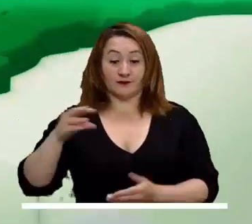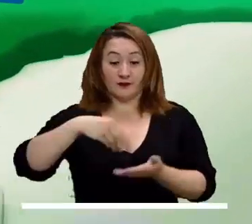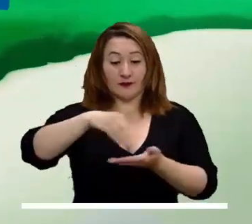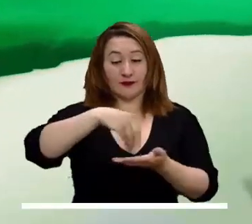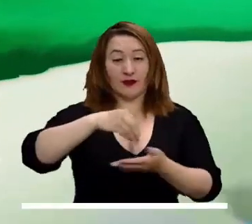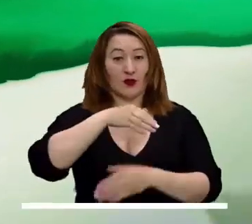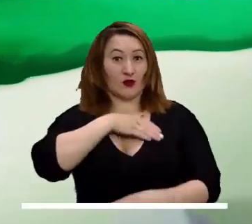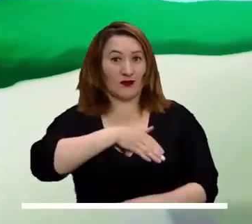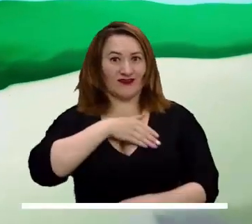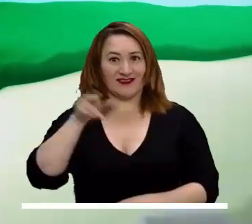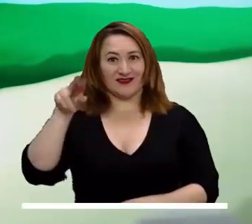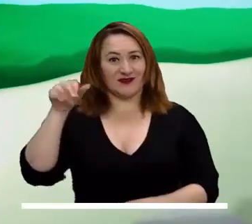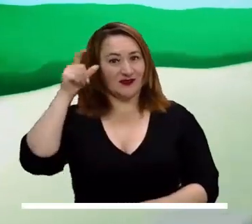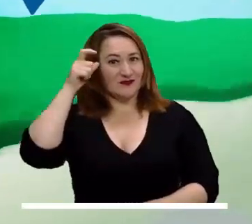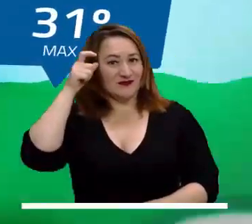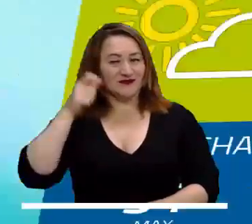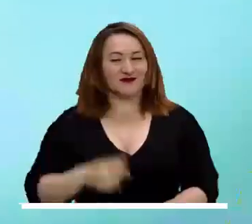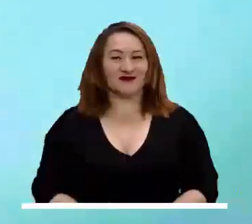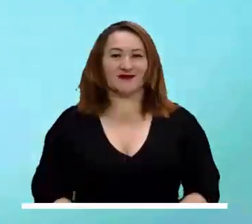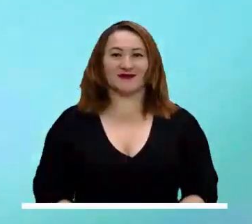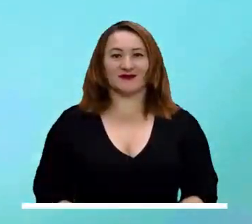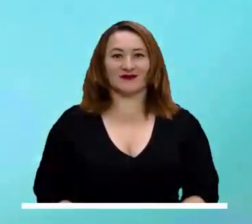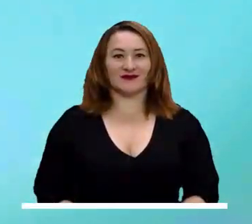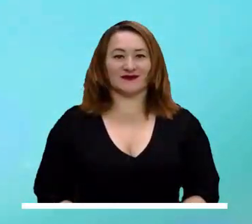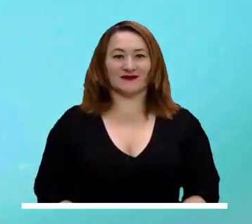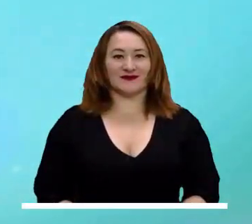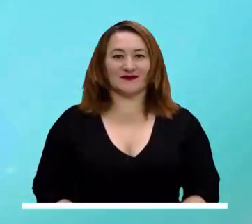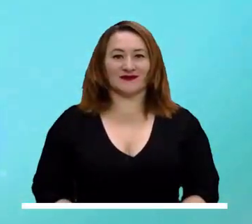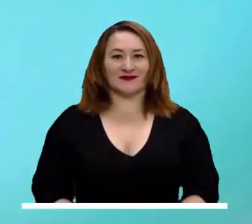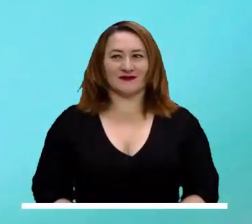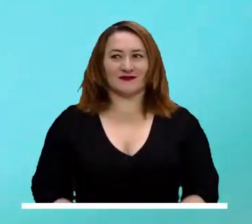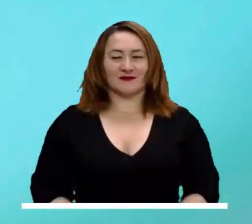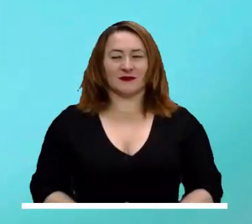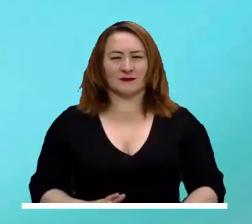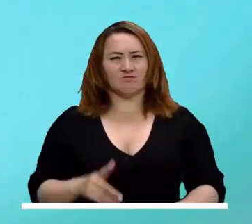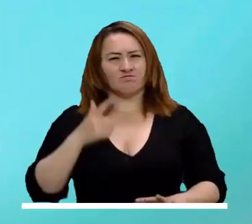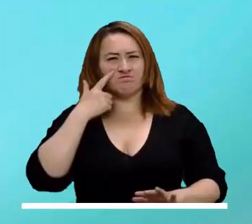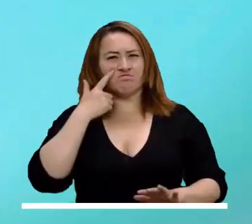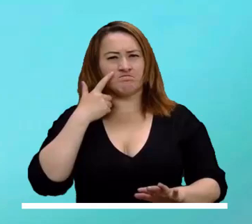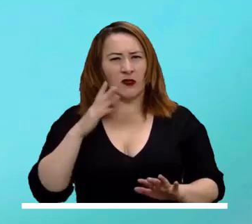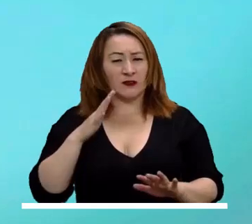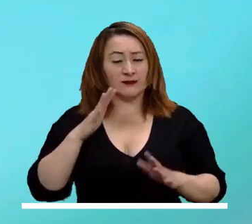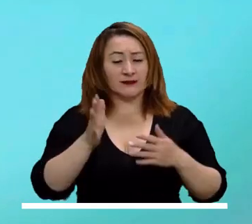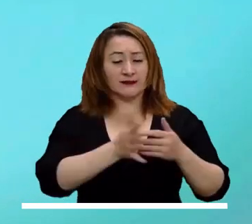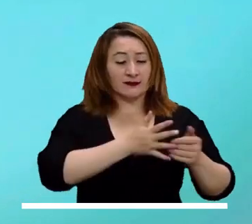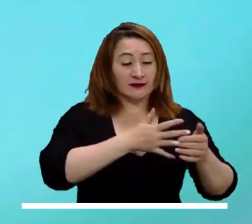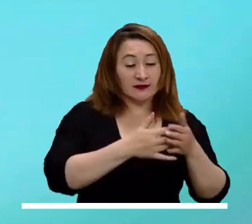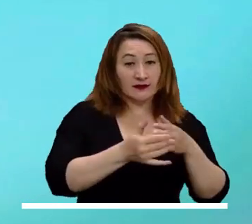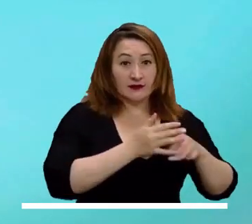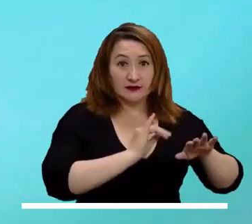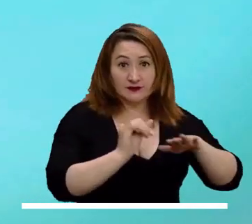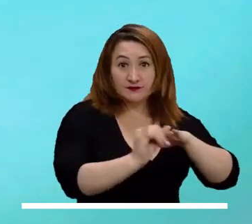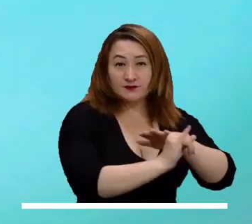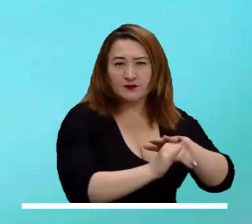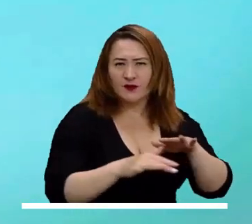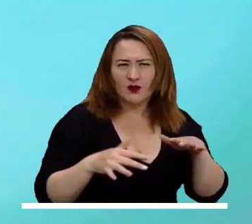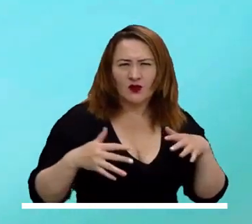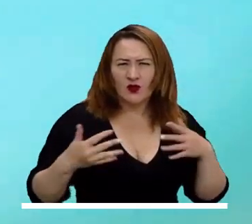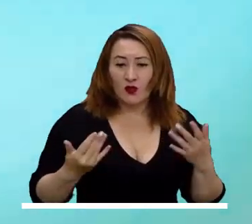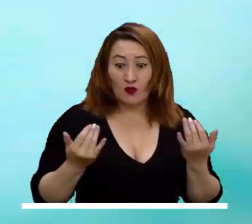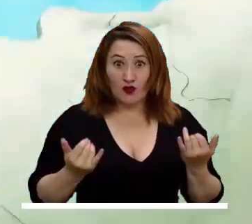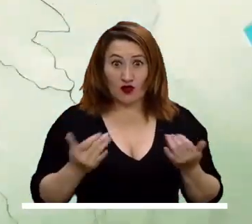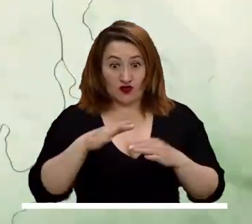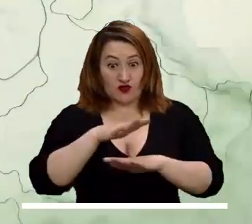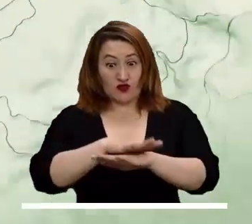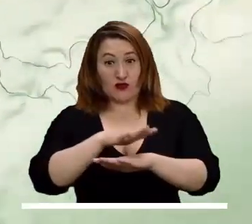Atlántico, Bolívar, Sucre y Córdoba. Según los pronósticos, en el archipiélago de San Andrés y Providencia, en